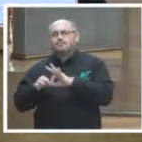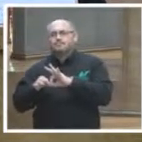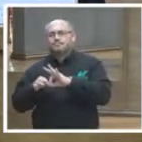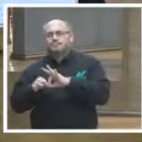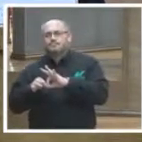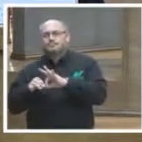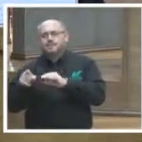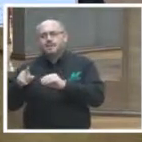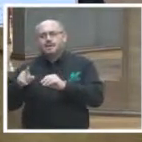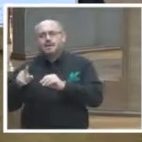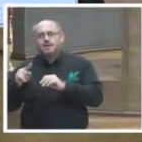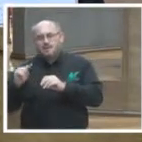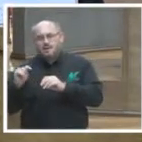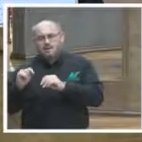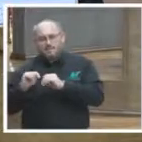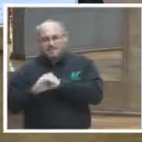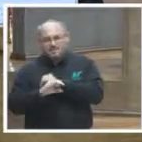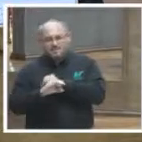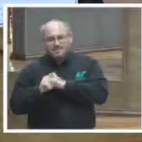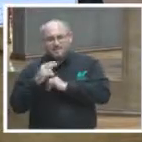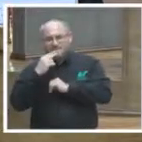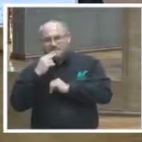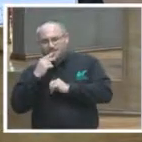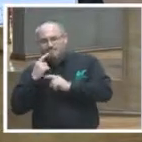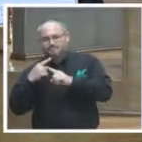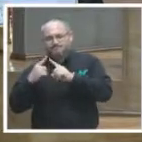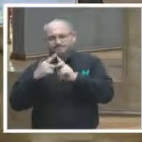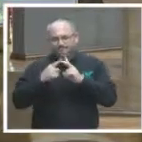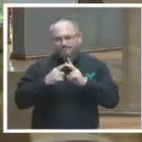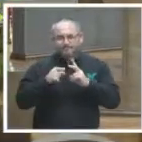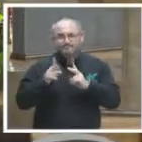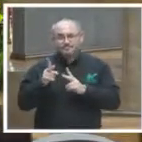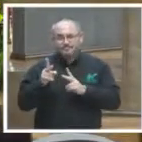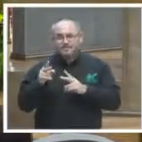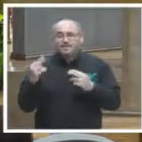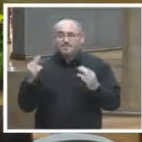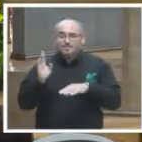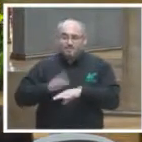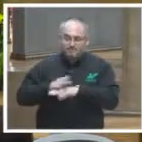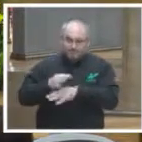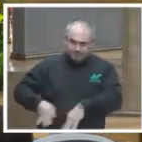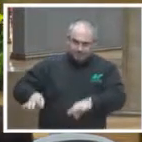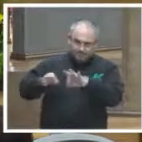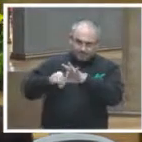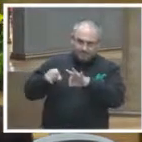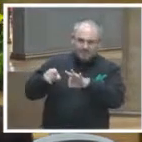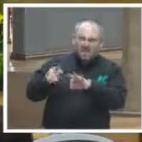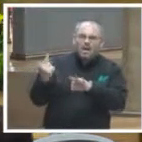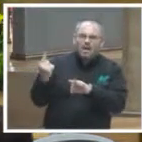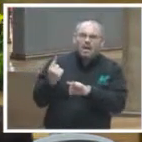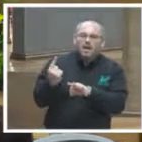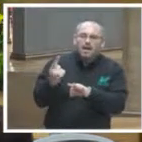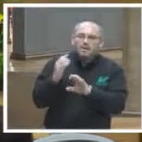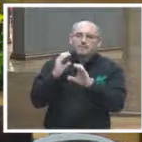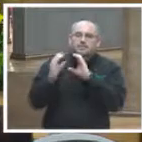las tecnologías de información el uso de las redes sociales pero me parece que lo relevante es qué se comunica